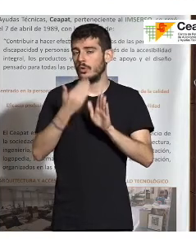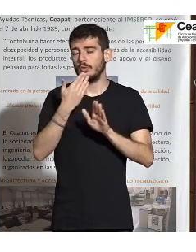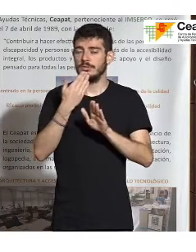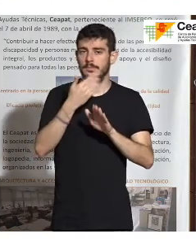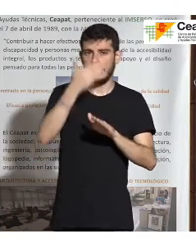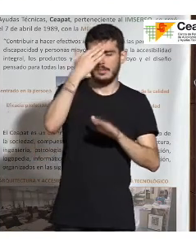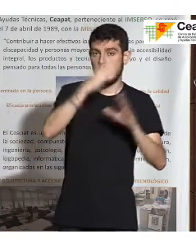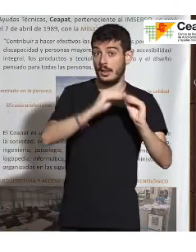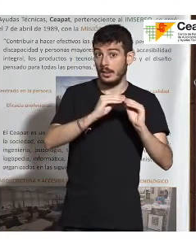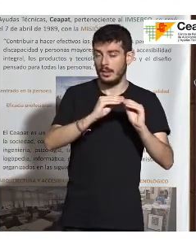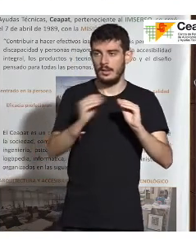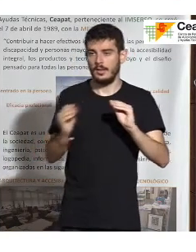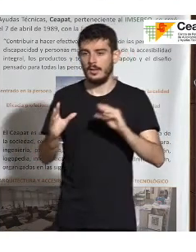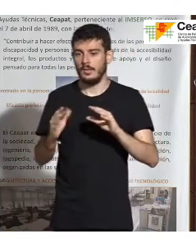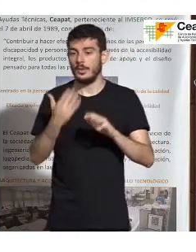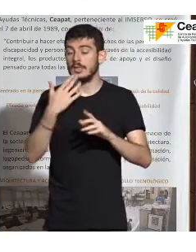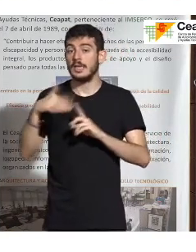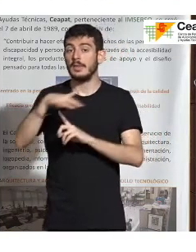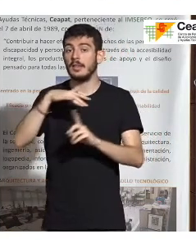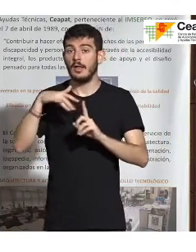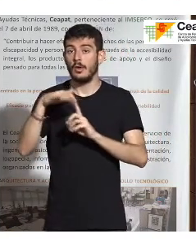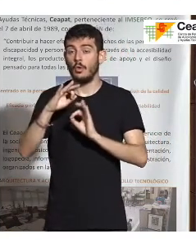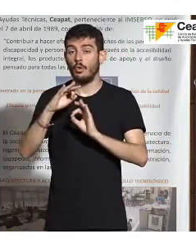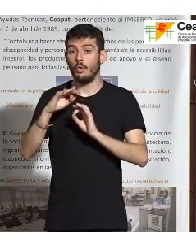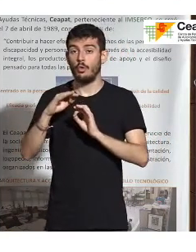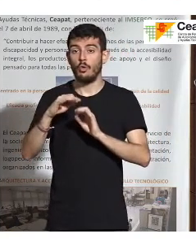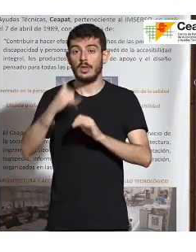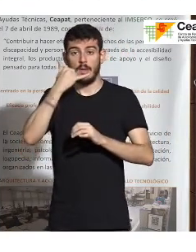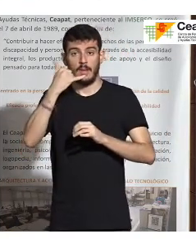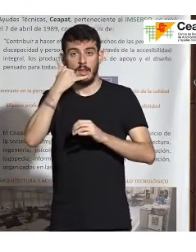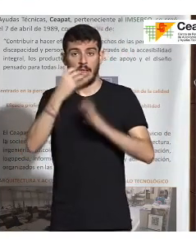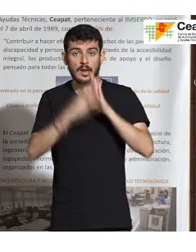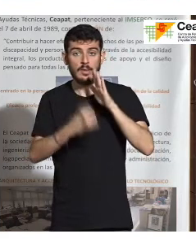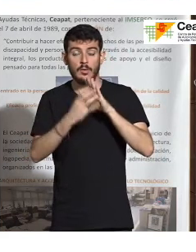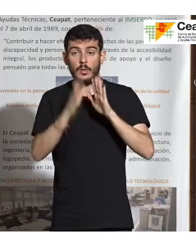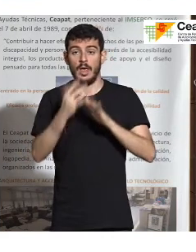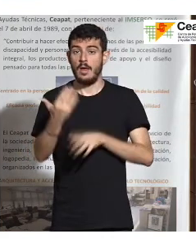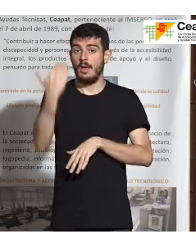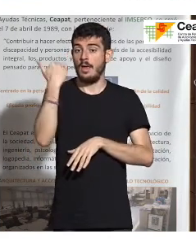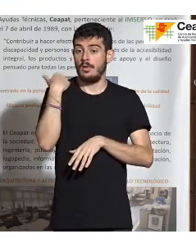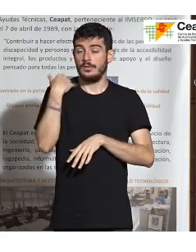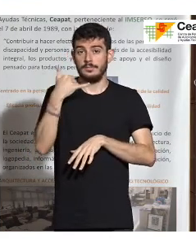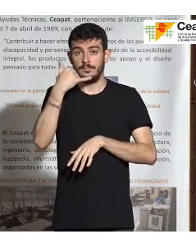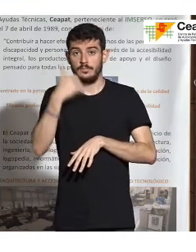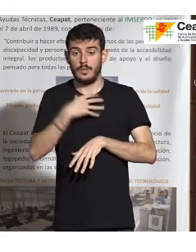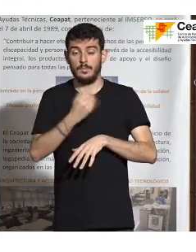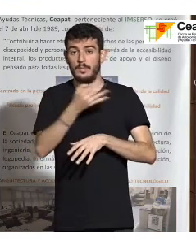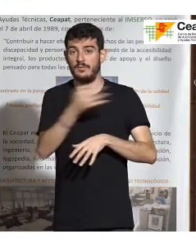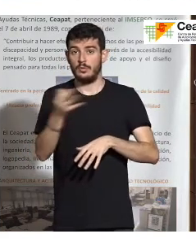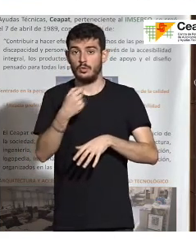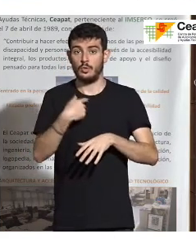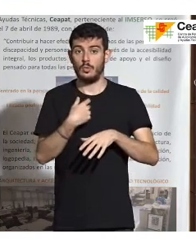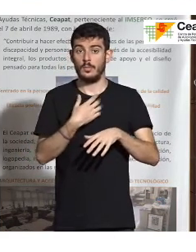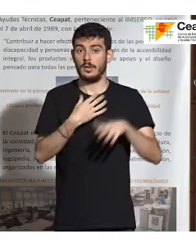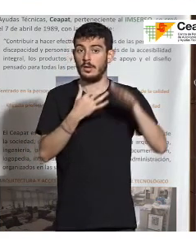entrado en conceptos como puedan ser climatización o grabación de llamadas, porque se podía, perfectamente antes, podía dar la situación en la que yo podía estar grabando mi